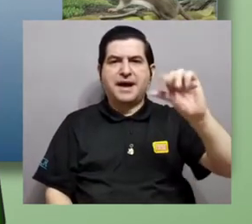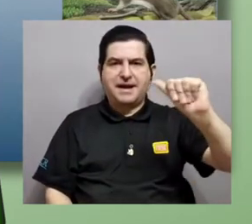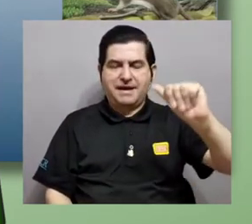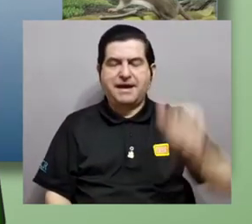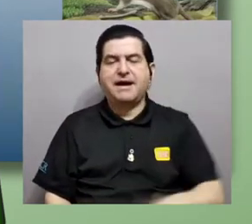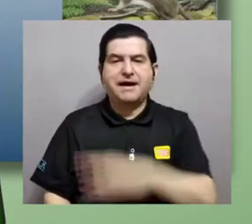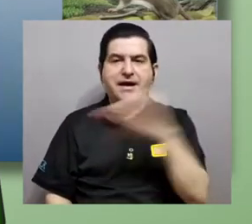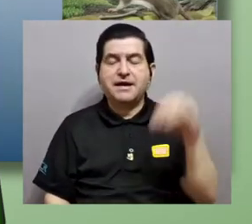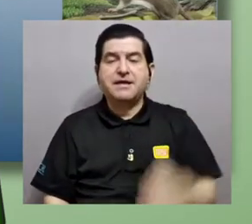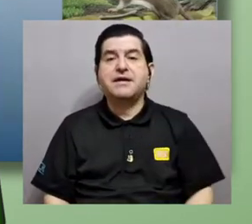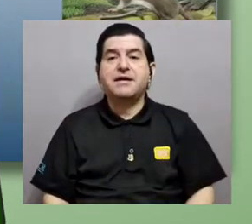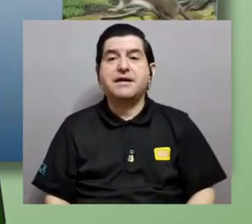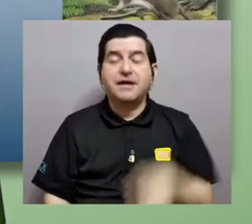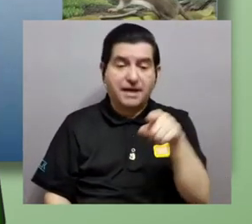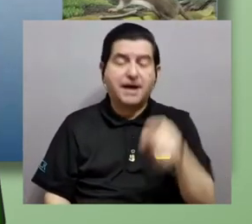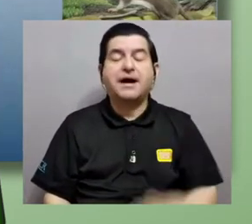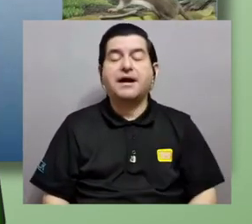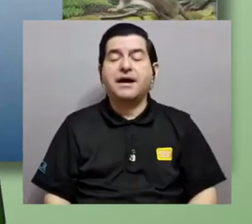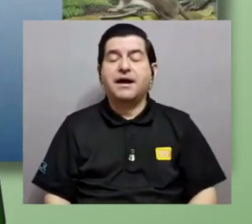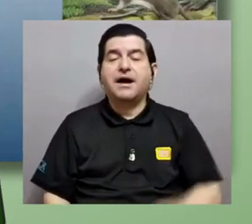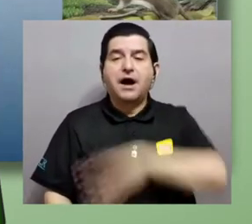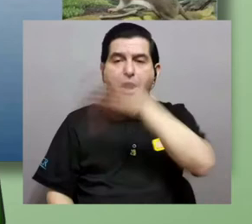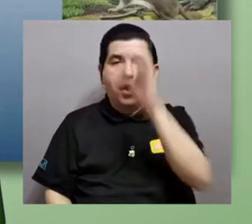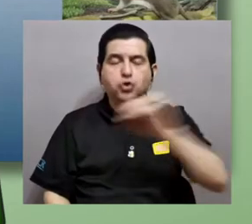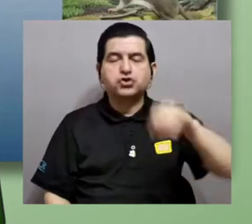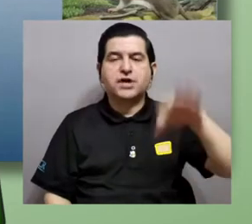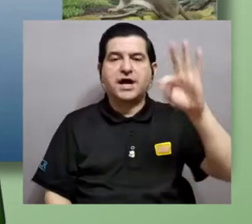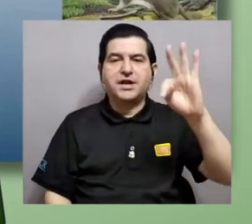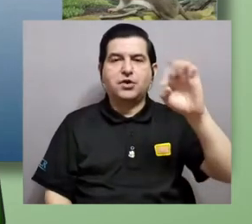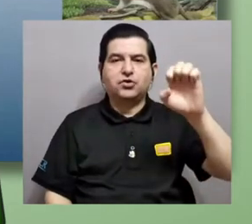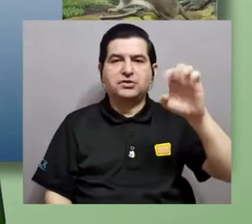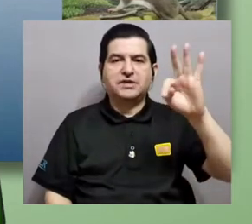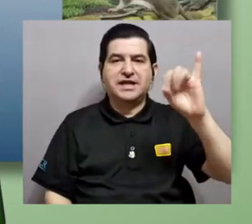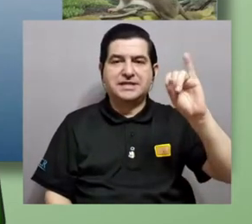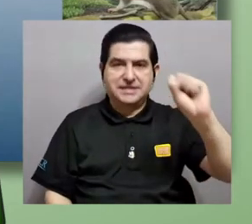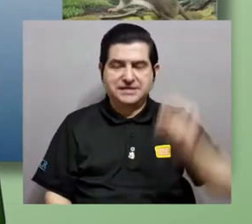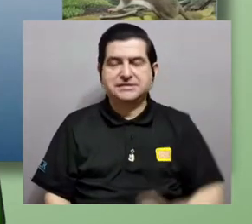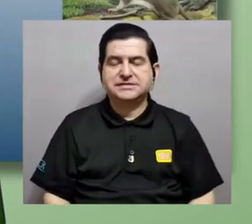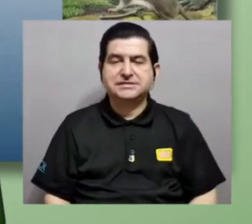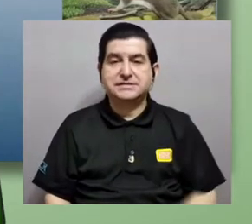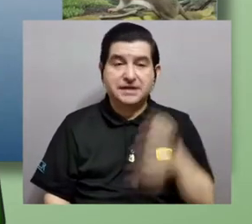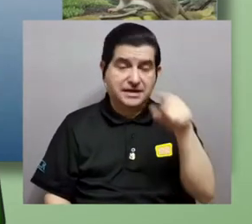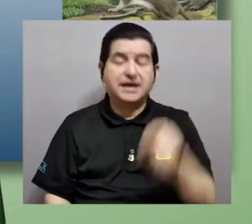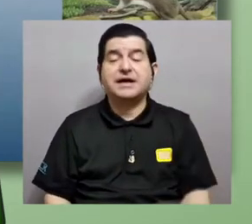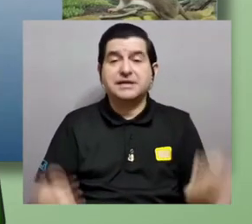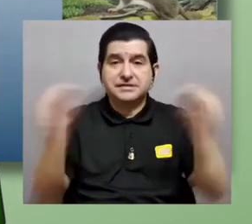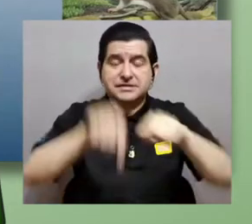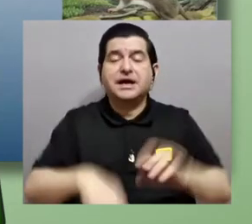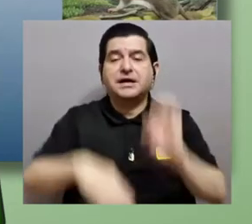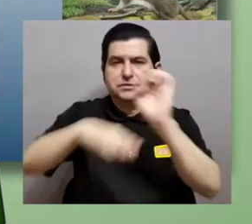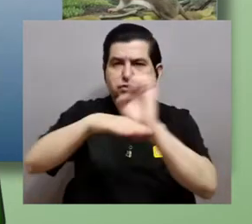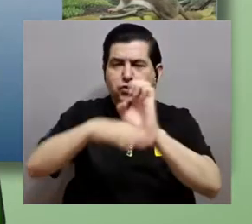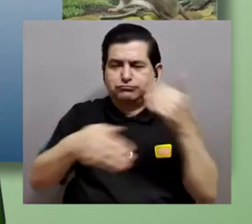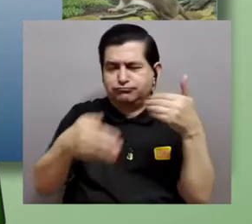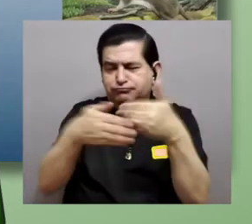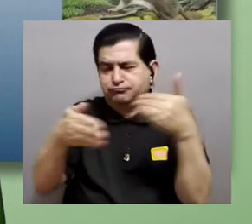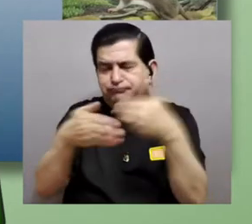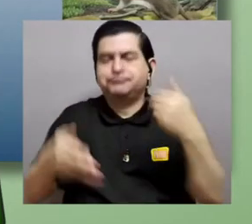el mar, el océano, el Tetis, que es un océano, que era un océano ecuatorial o subecuatorial.